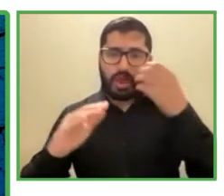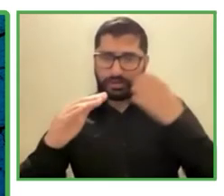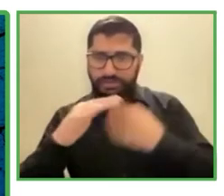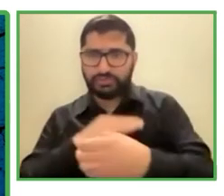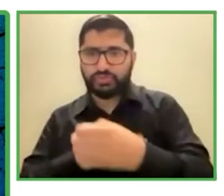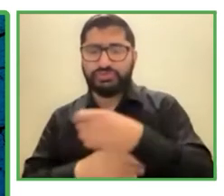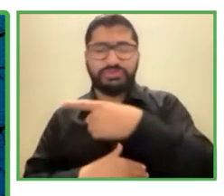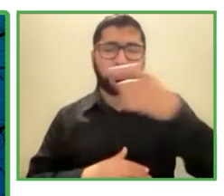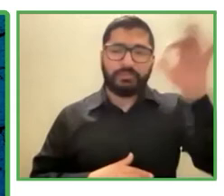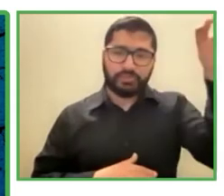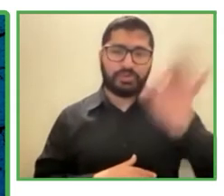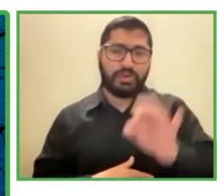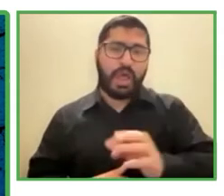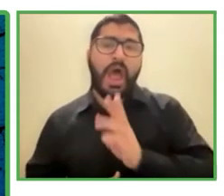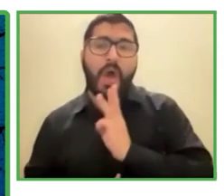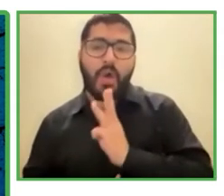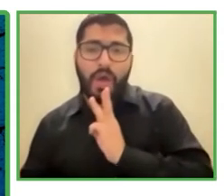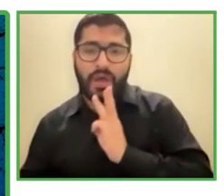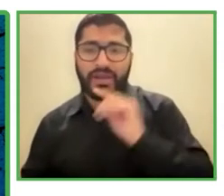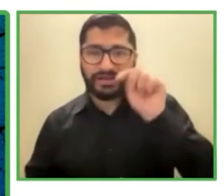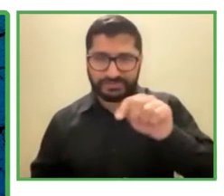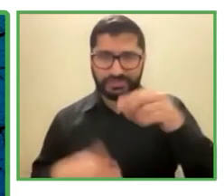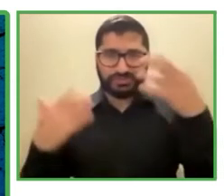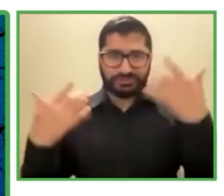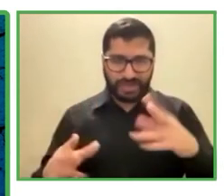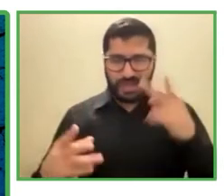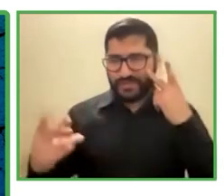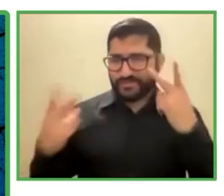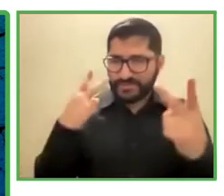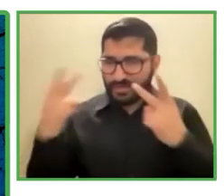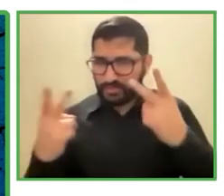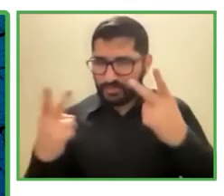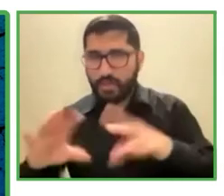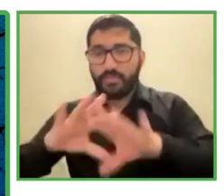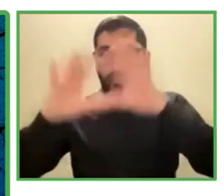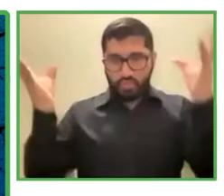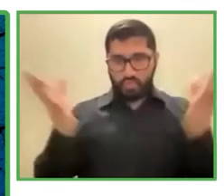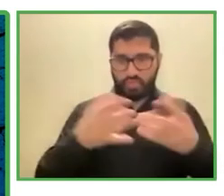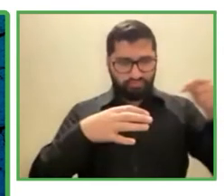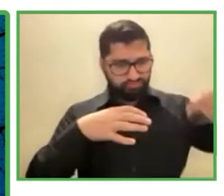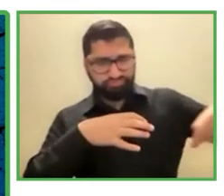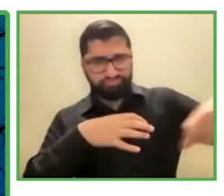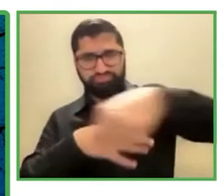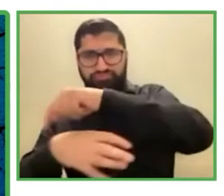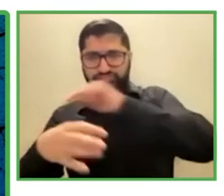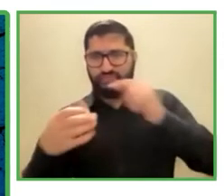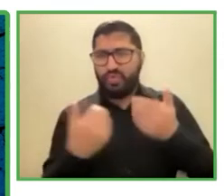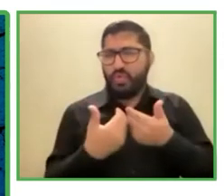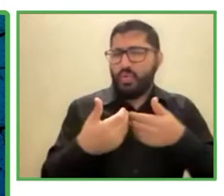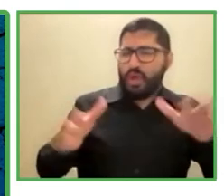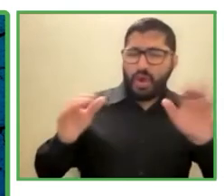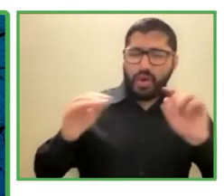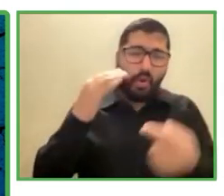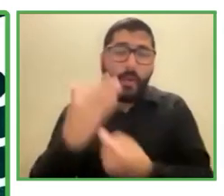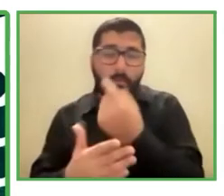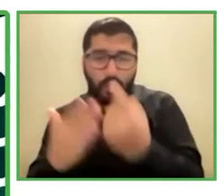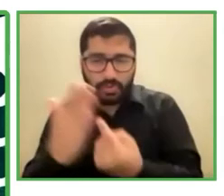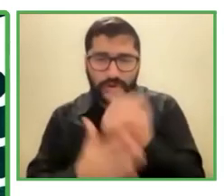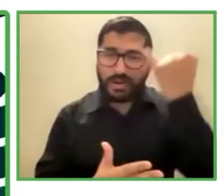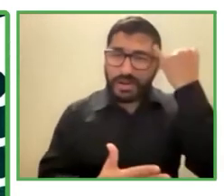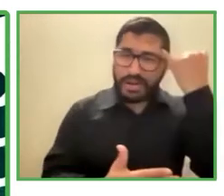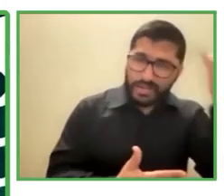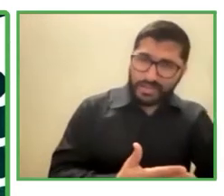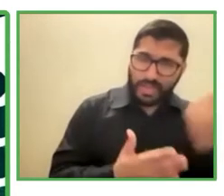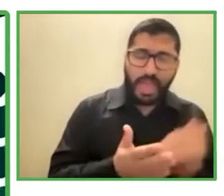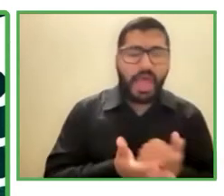en algunas partes del mundo por tanto cualquier iniciativa que vaya en ayuda de este recurso natural es tremendamente importante